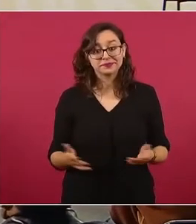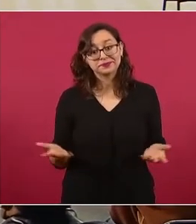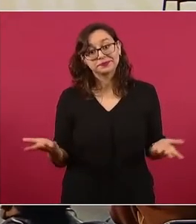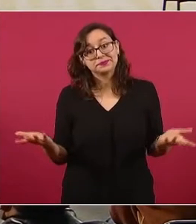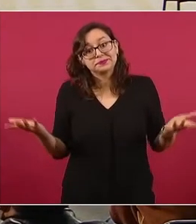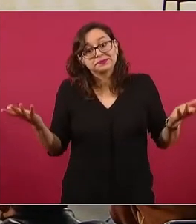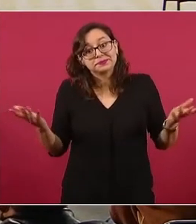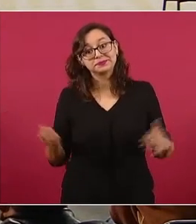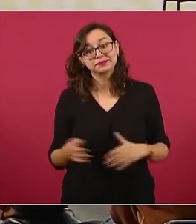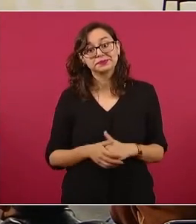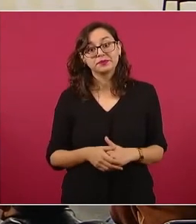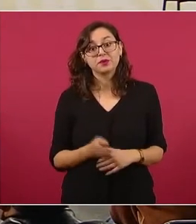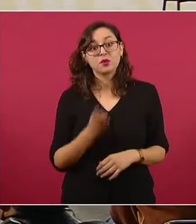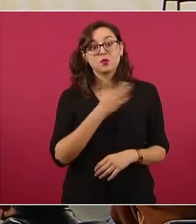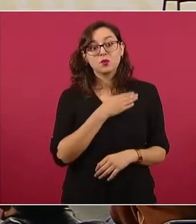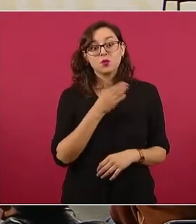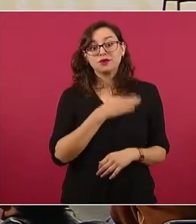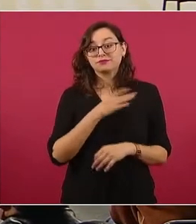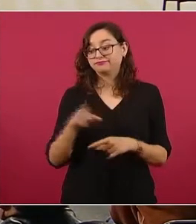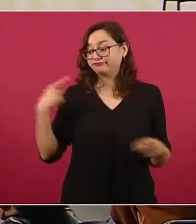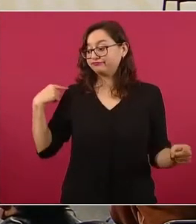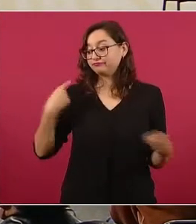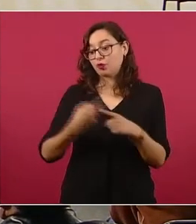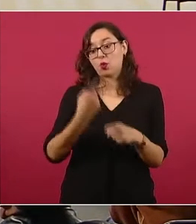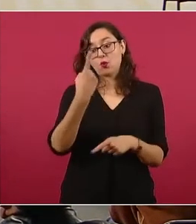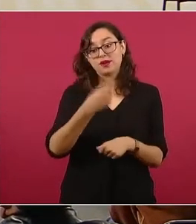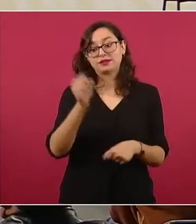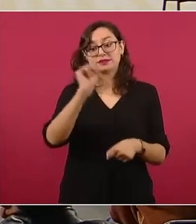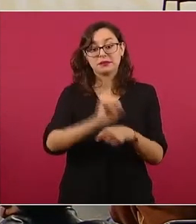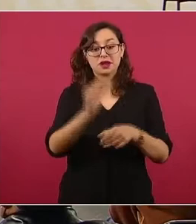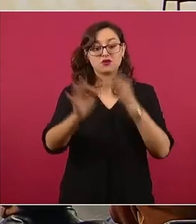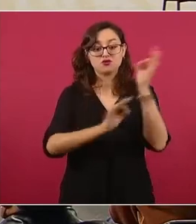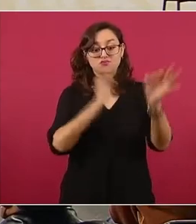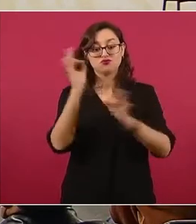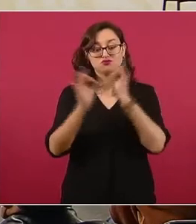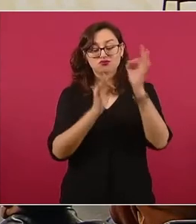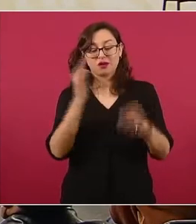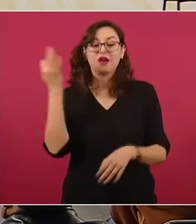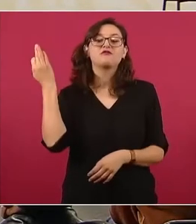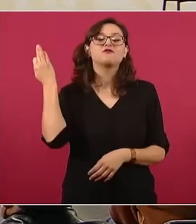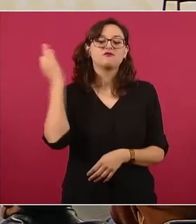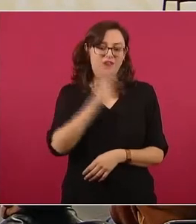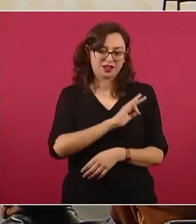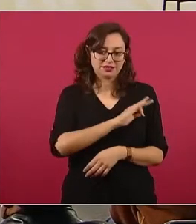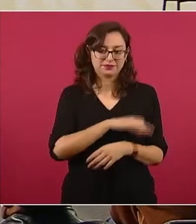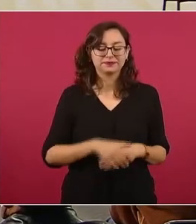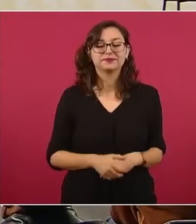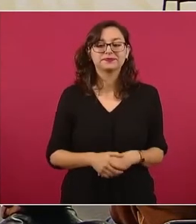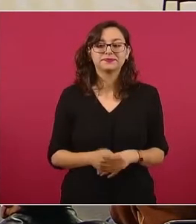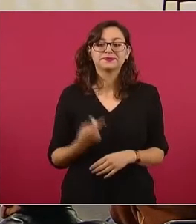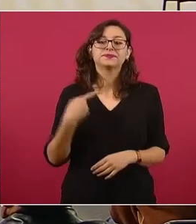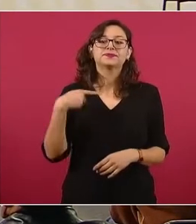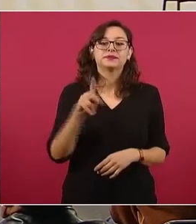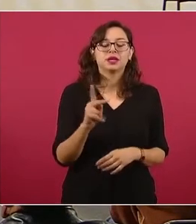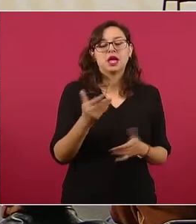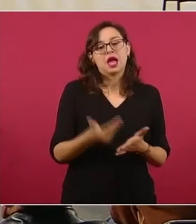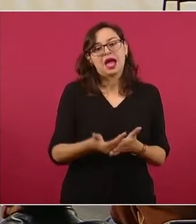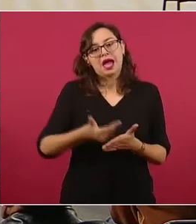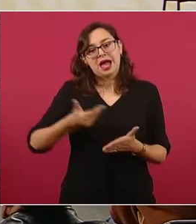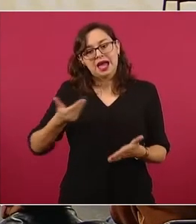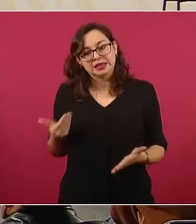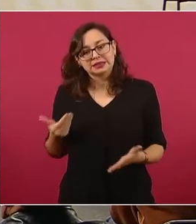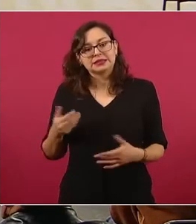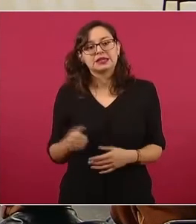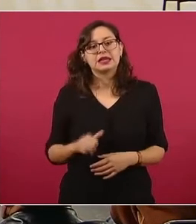falsas de esta semana. Pero antes de concluir esta sección, vamos a presentar